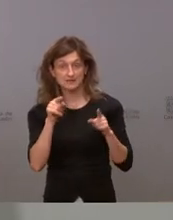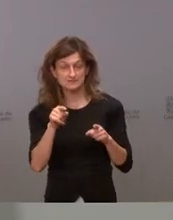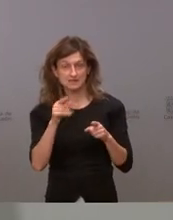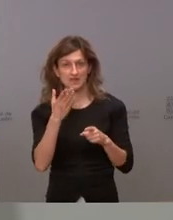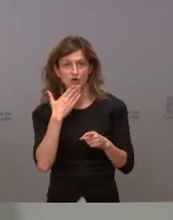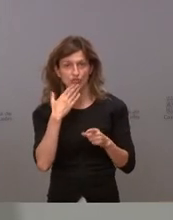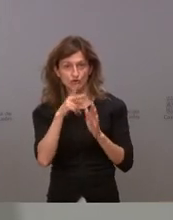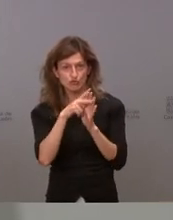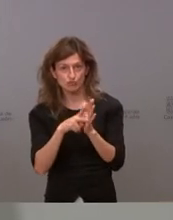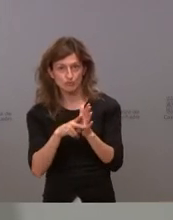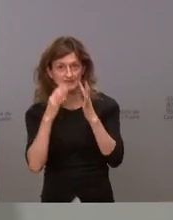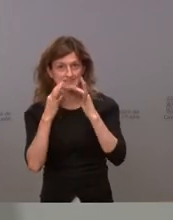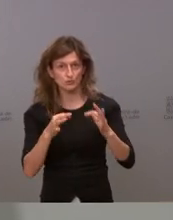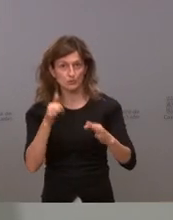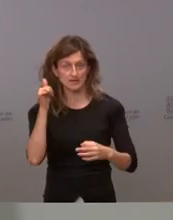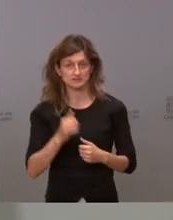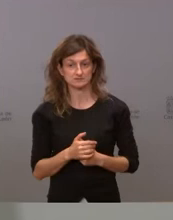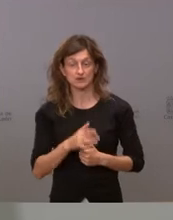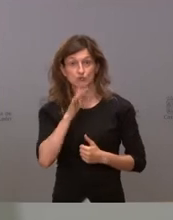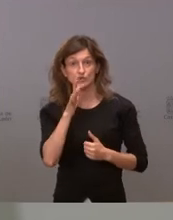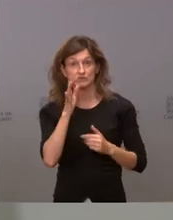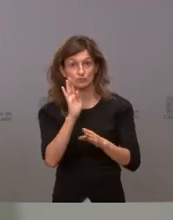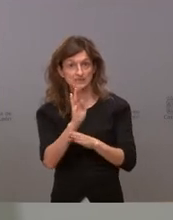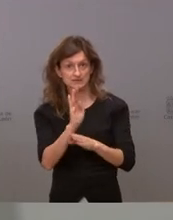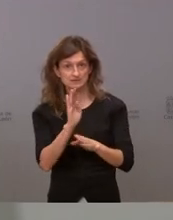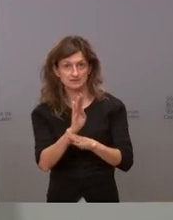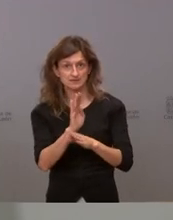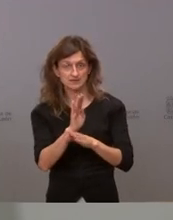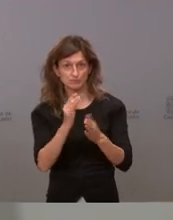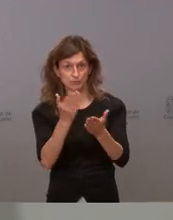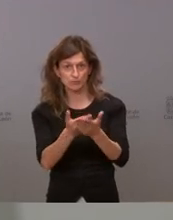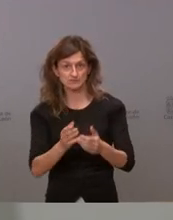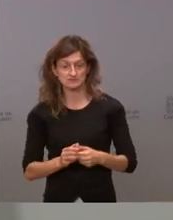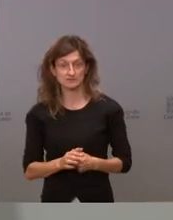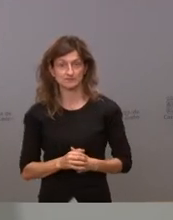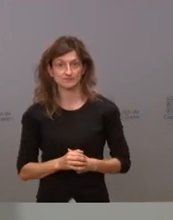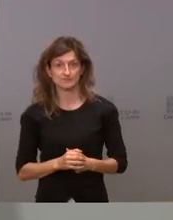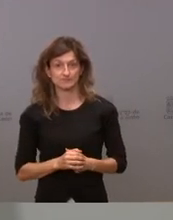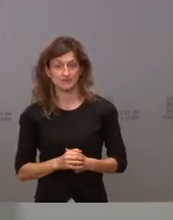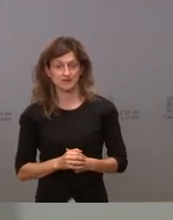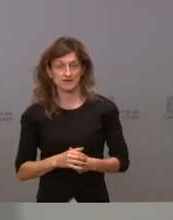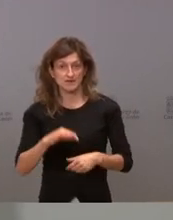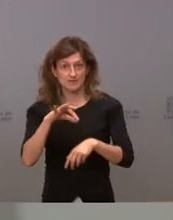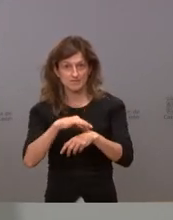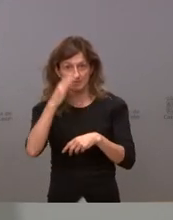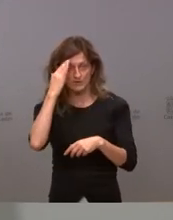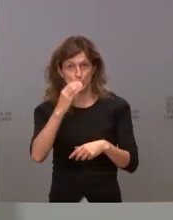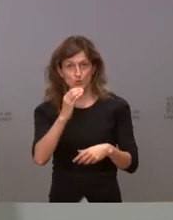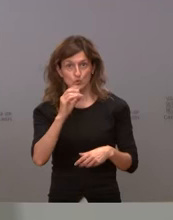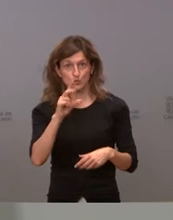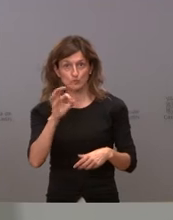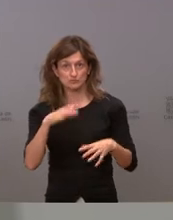más reglado y lo más seguro posible por eso hemos mantenido esta propuesta sobre la saturación en el centro de los cubos está